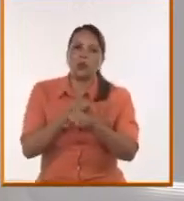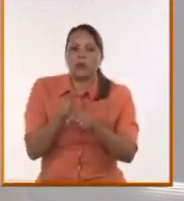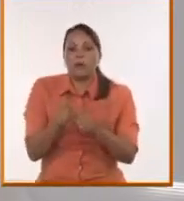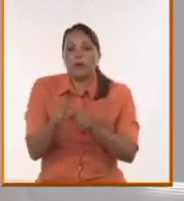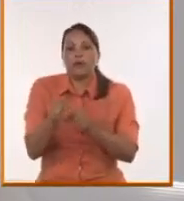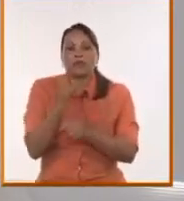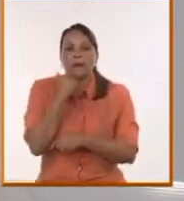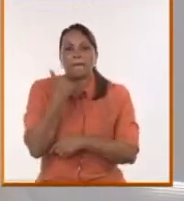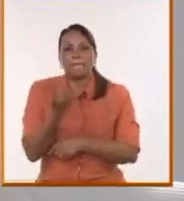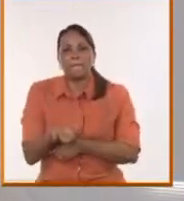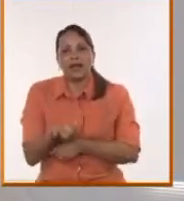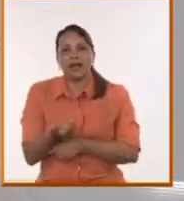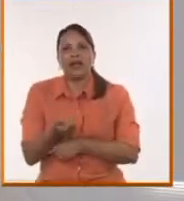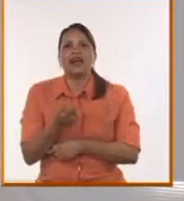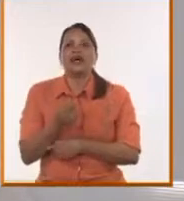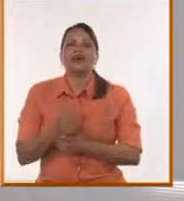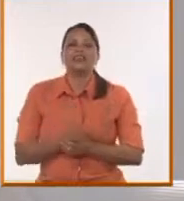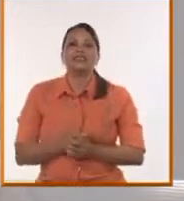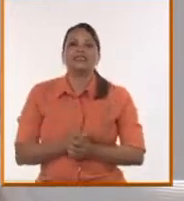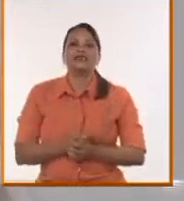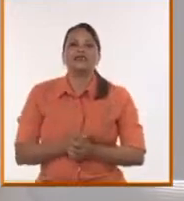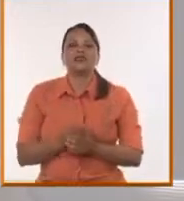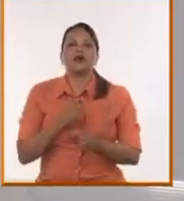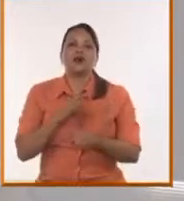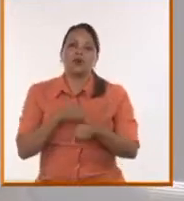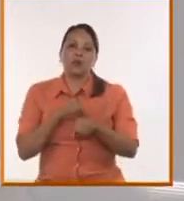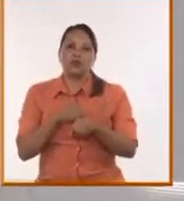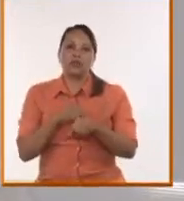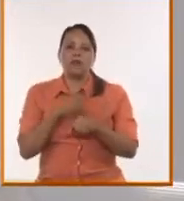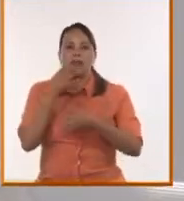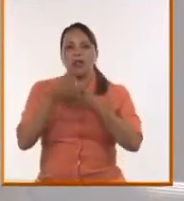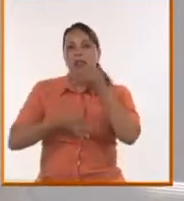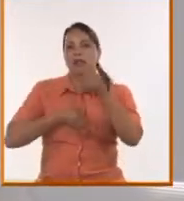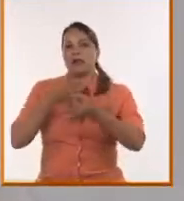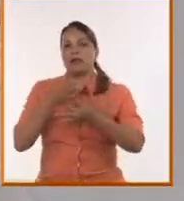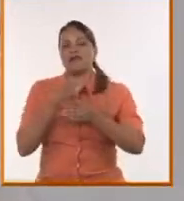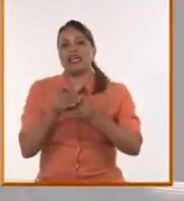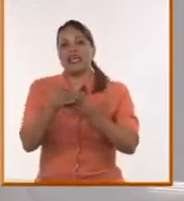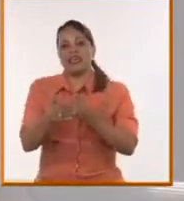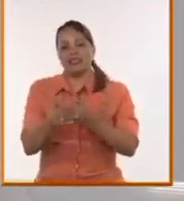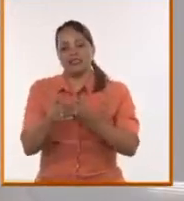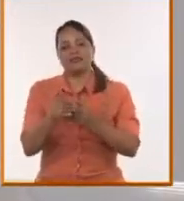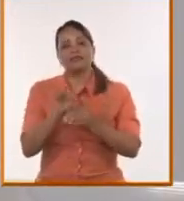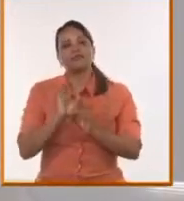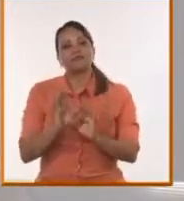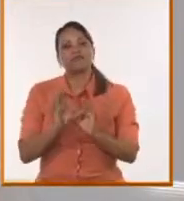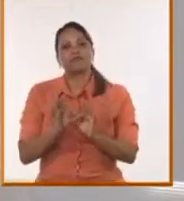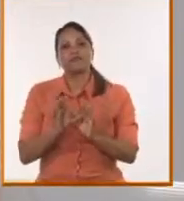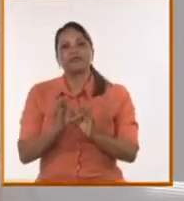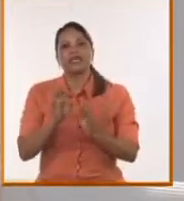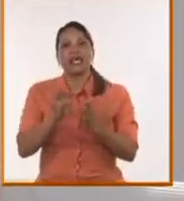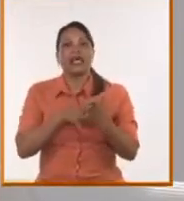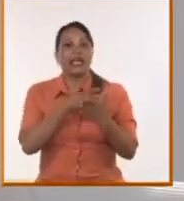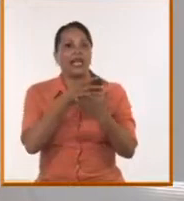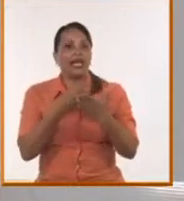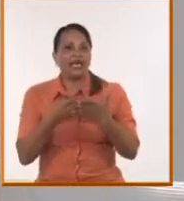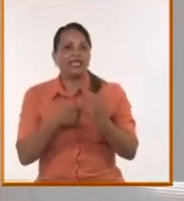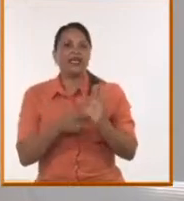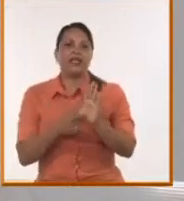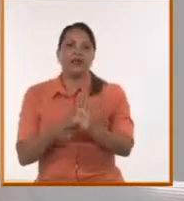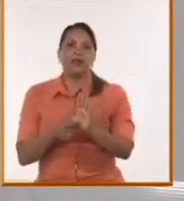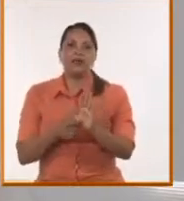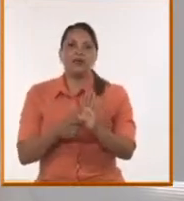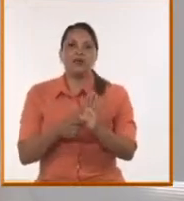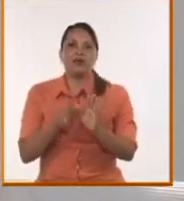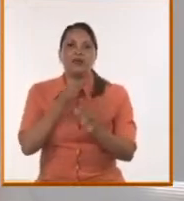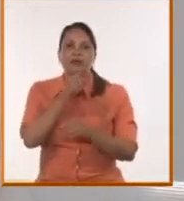va cerrando ya con un poco más de tiempo, ¿no? Se toma ese tiempo extra. Y efectivamente las agendas ya no lo ponen los grandes medios de